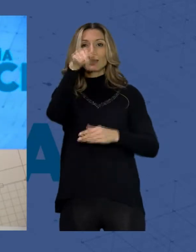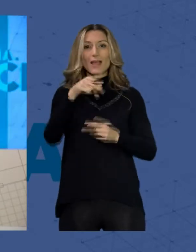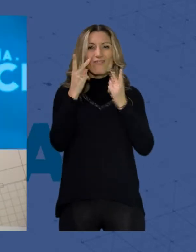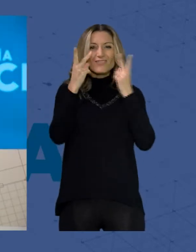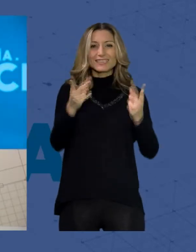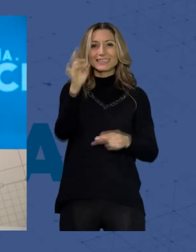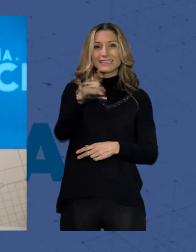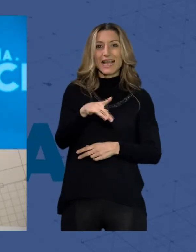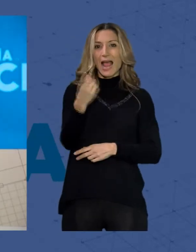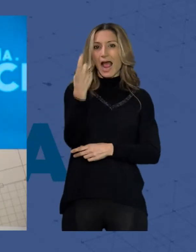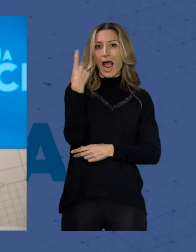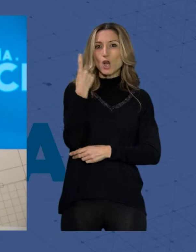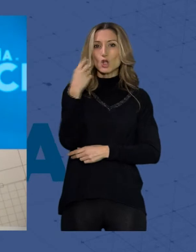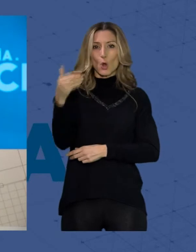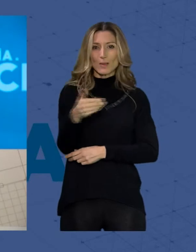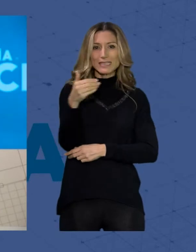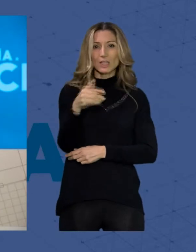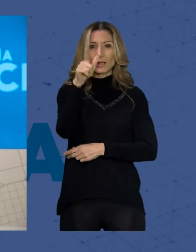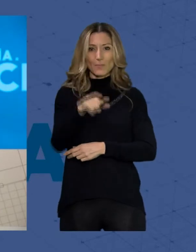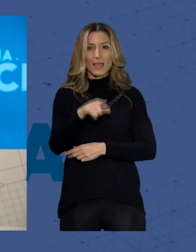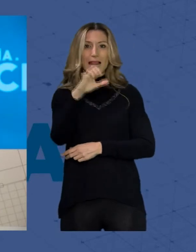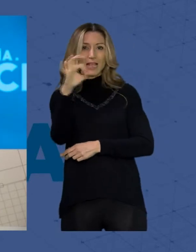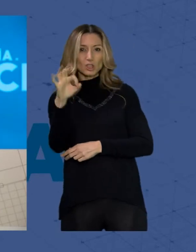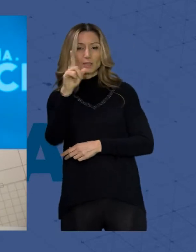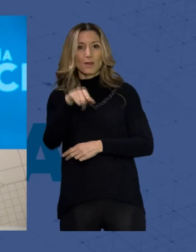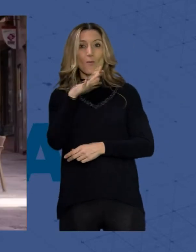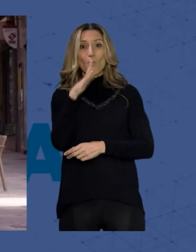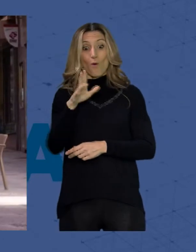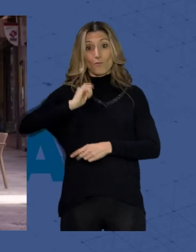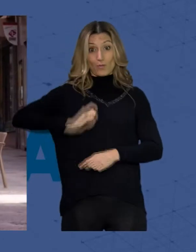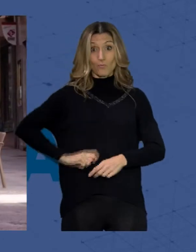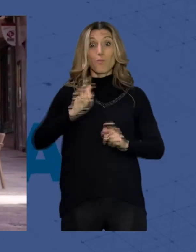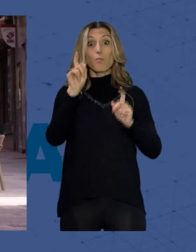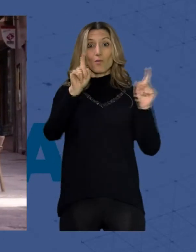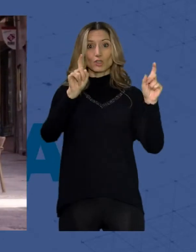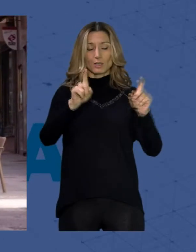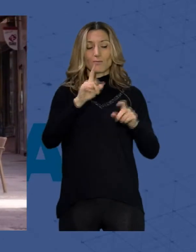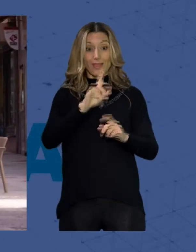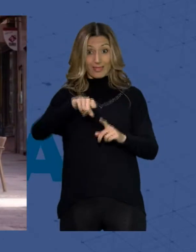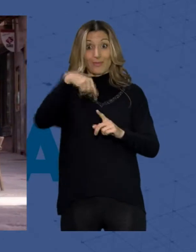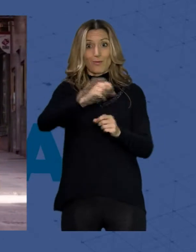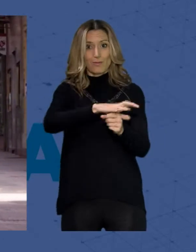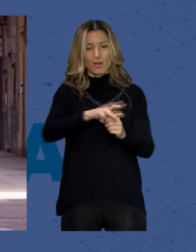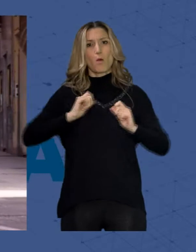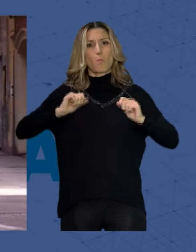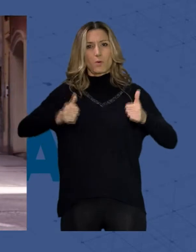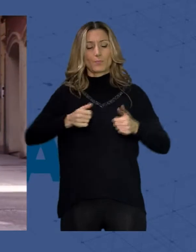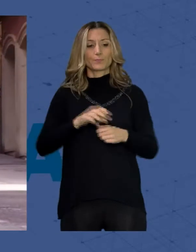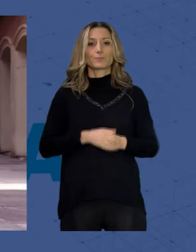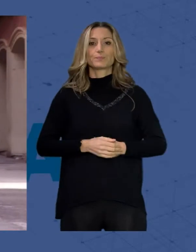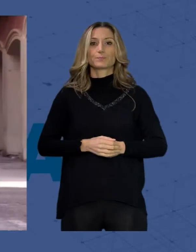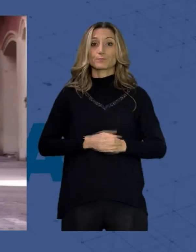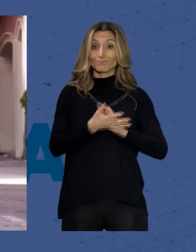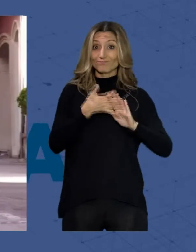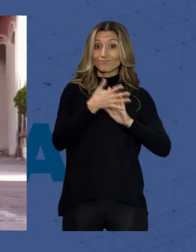bachillerato y de formación profesional tras el parón por la pandemia. La hostelería intenta poco a poco ir dando pasos